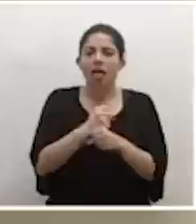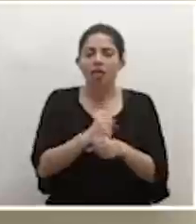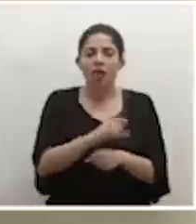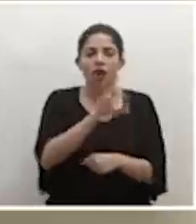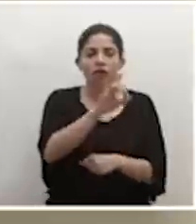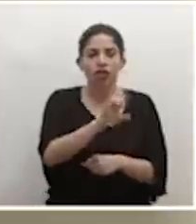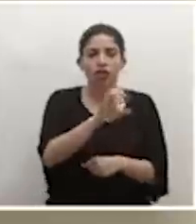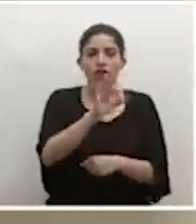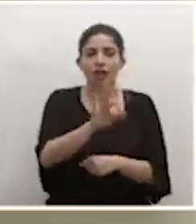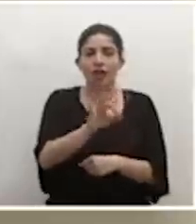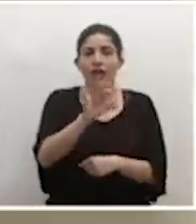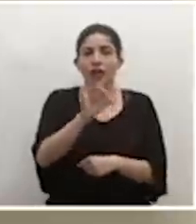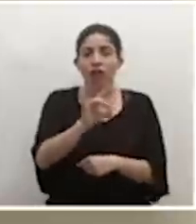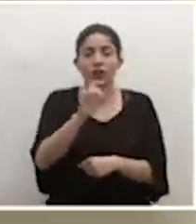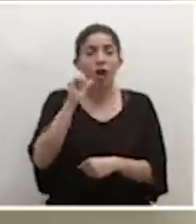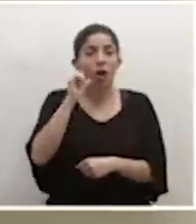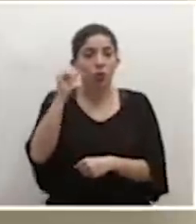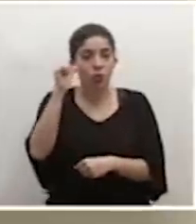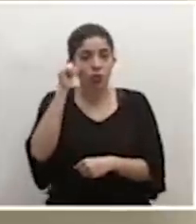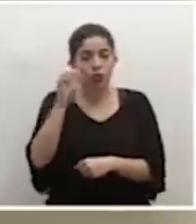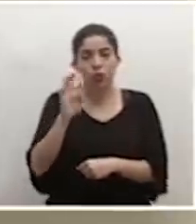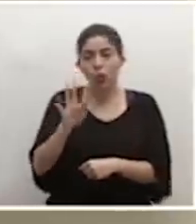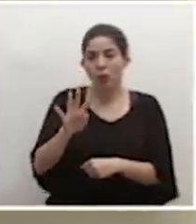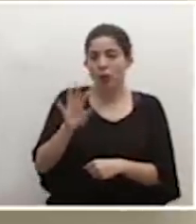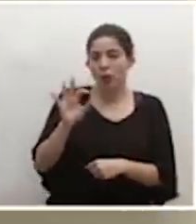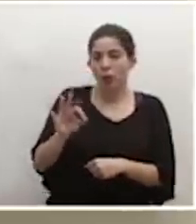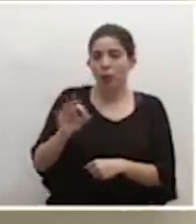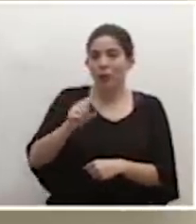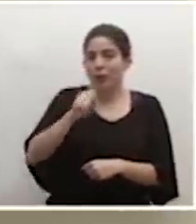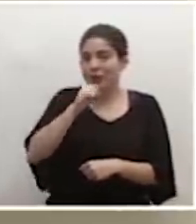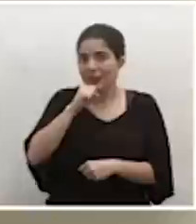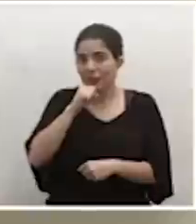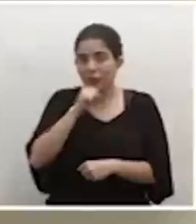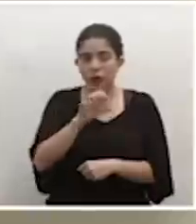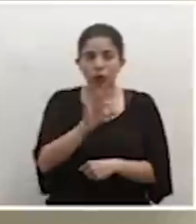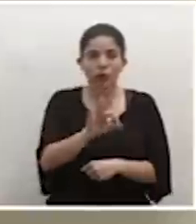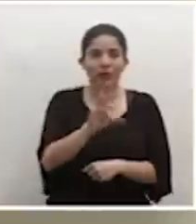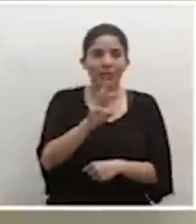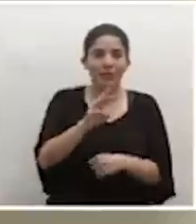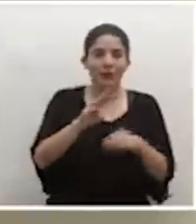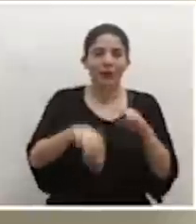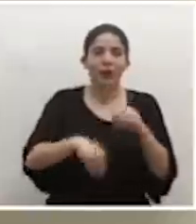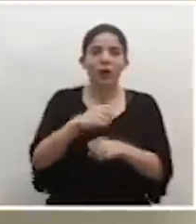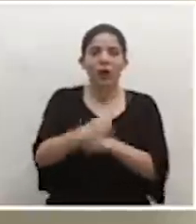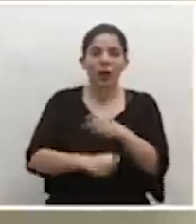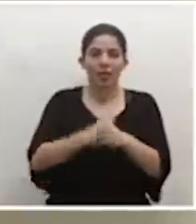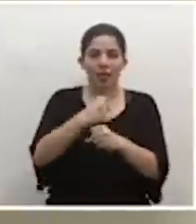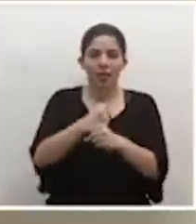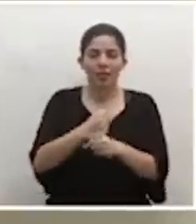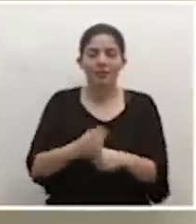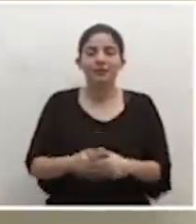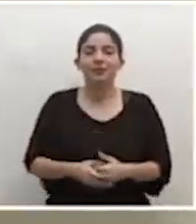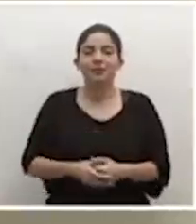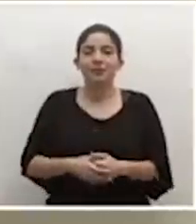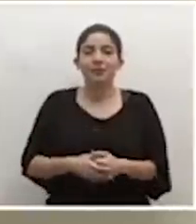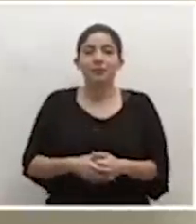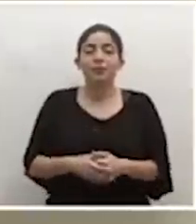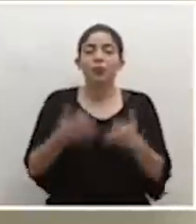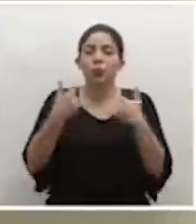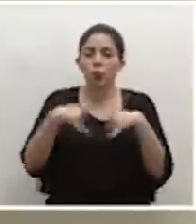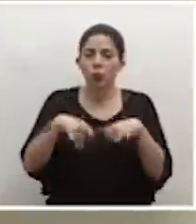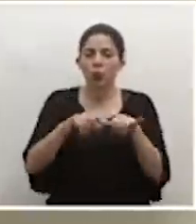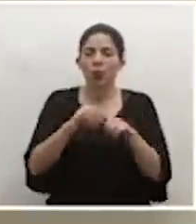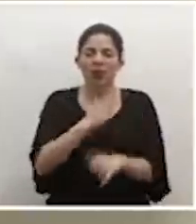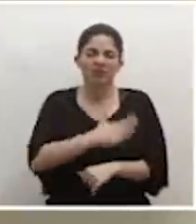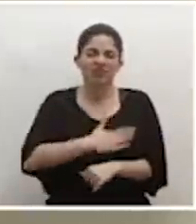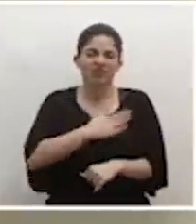898 adultos, 49 personas mayores y 96 menores de edad. Se continúa con